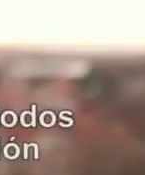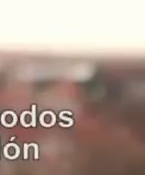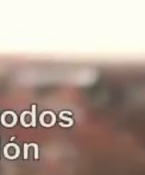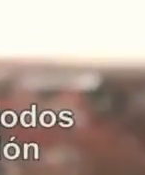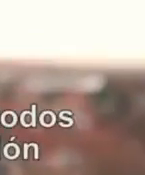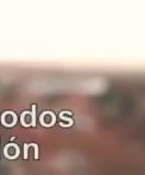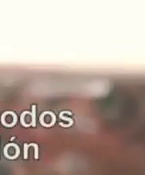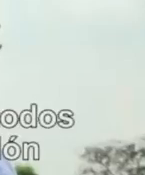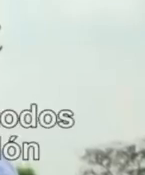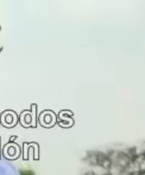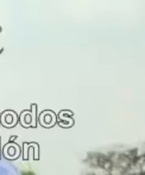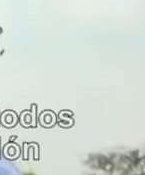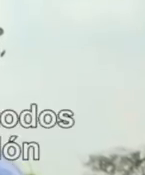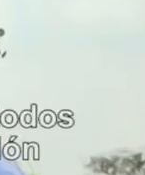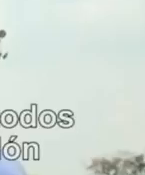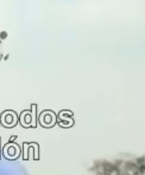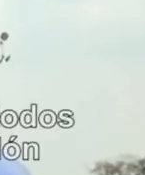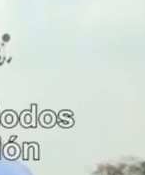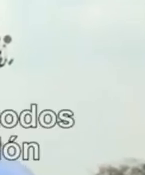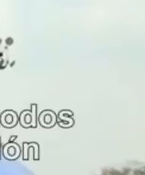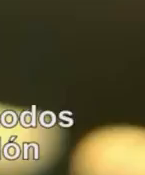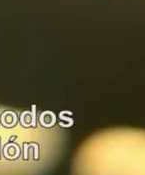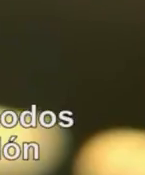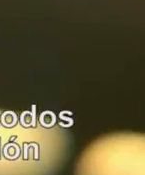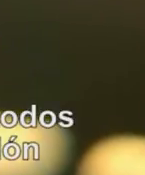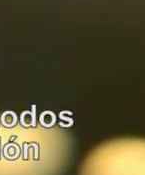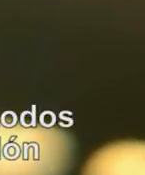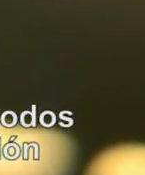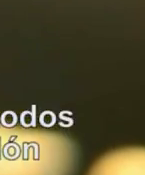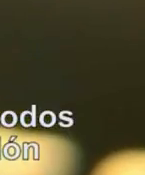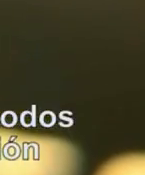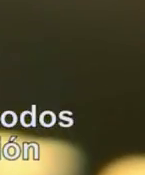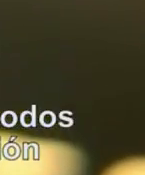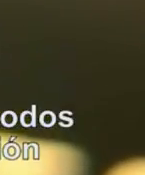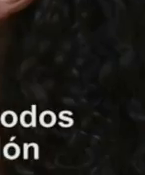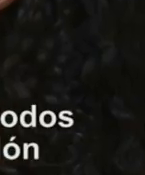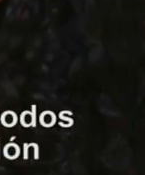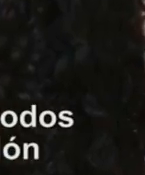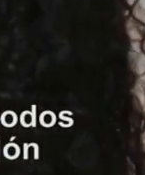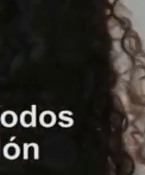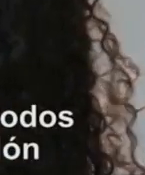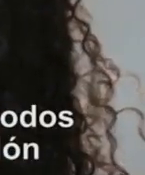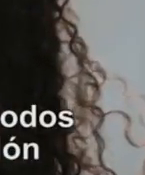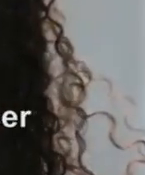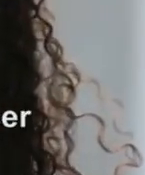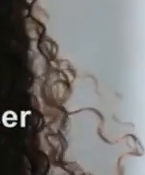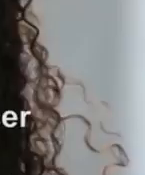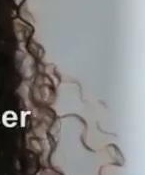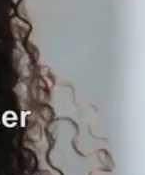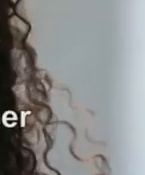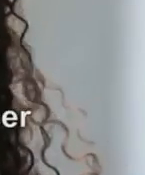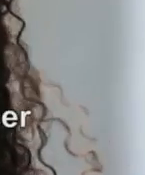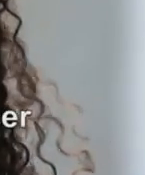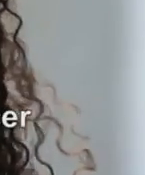Uní tu voz a la mía para pedir por todos los que contribuyan con la oración y la caridad